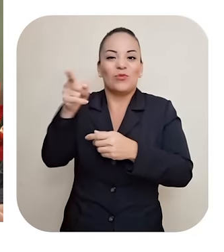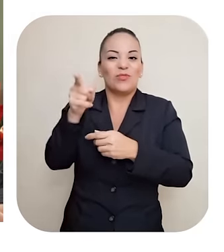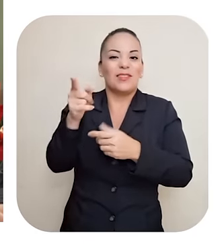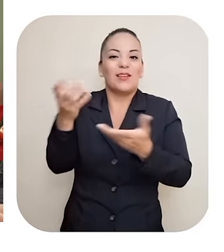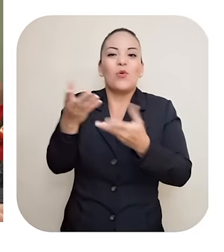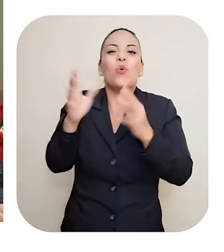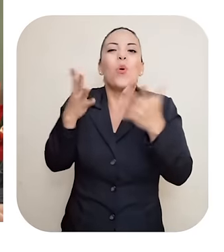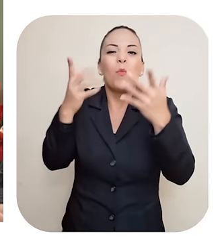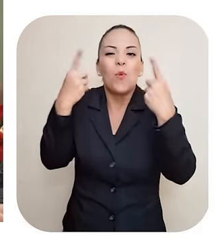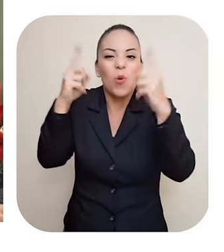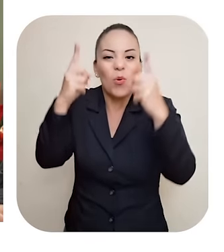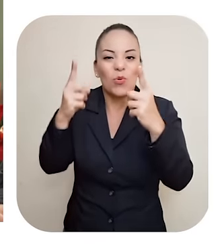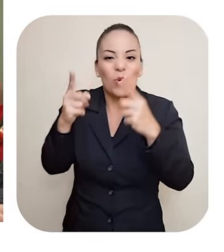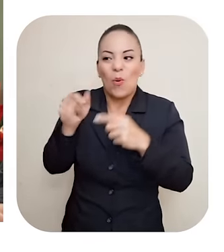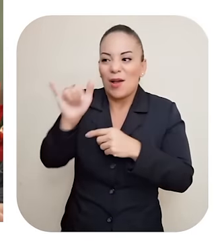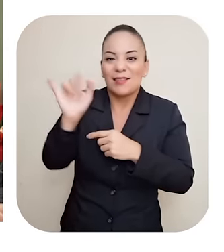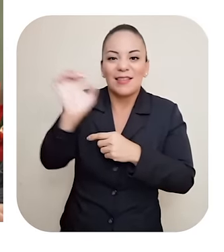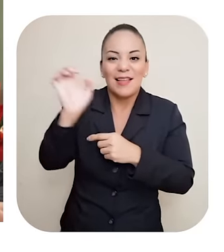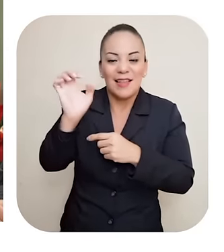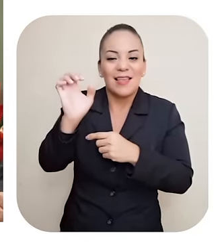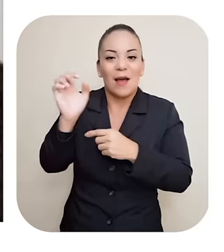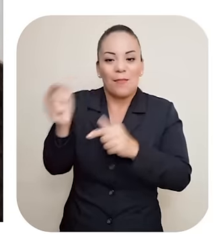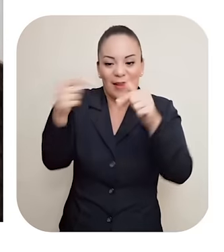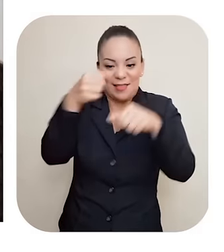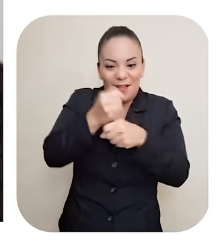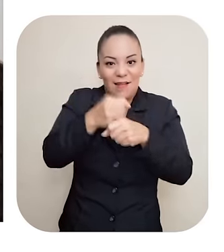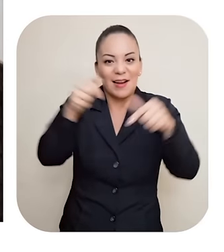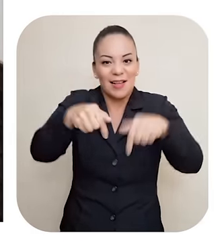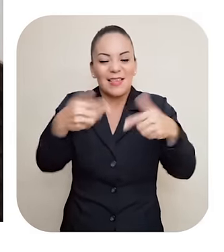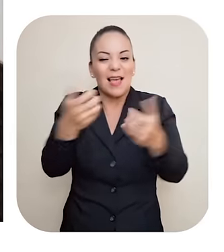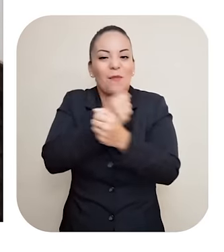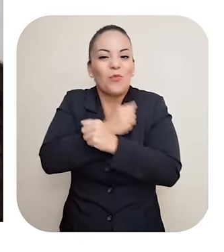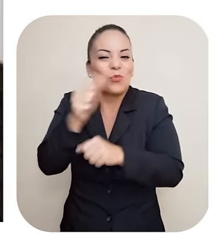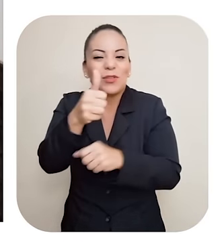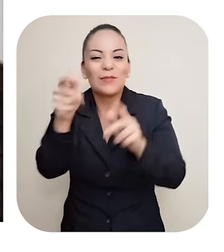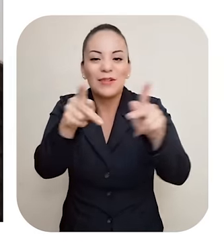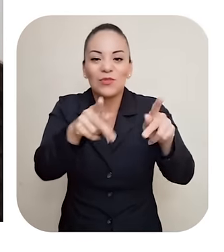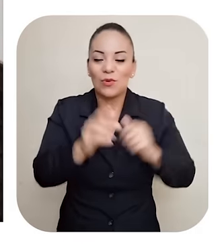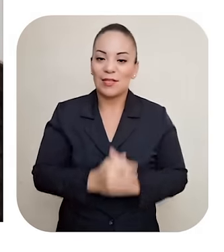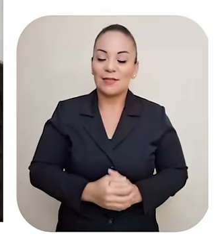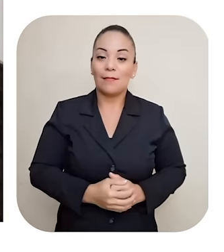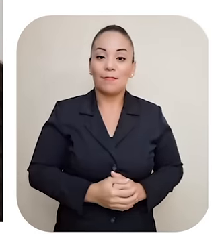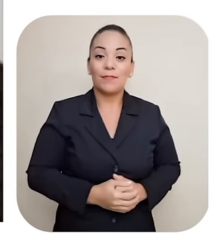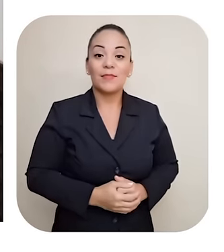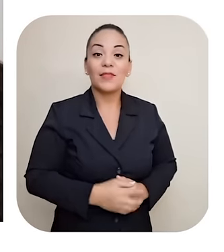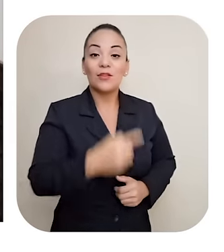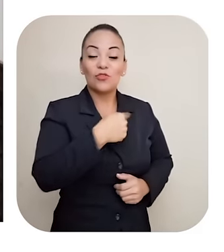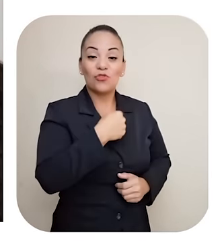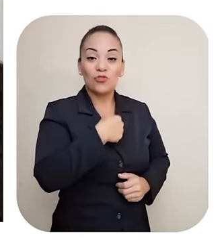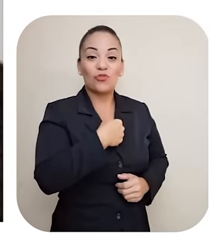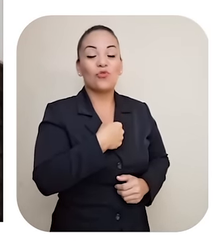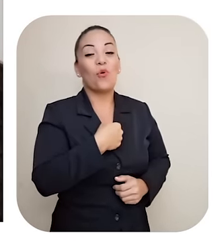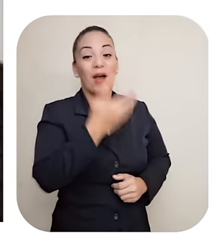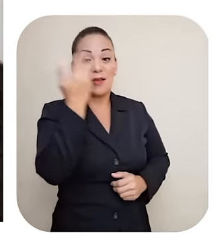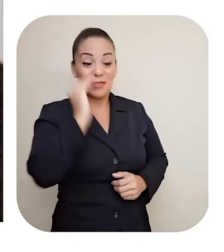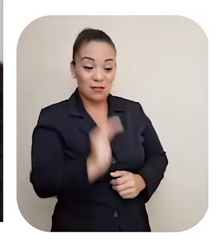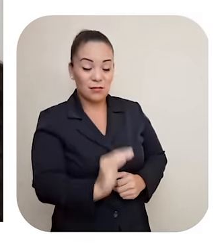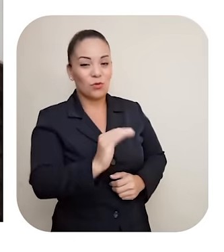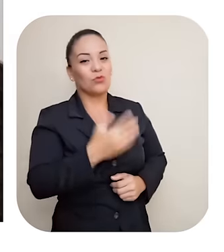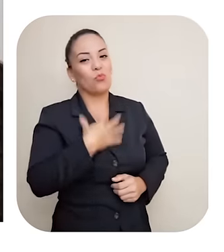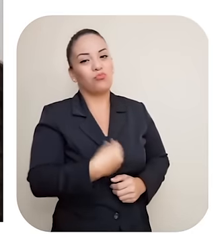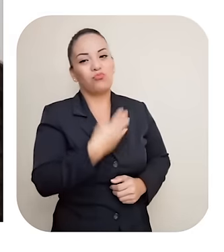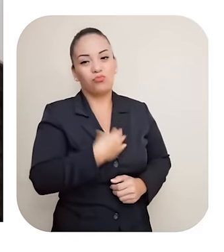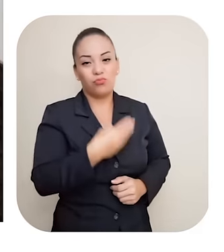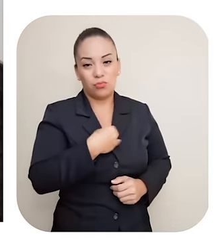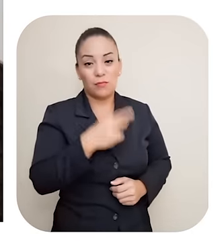dónde saca esa energía Esa fortaleza Y ese amor por los demás? Siendo tan niño Pasé tantas necesidades Y viendo un papá y una mamá Doblando rodillas Y